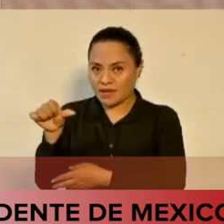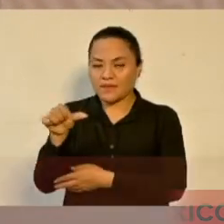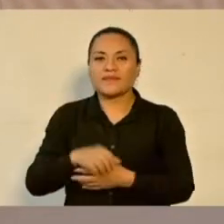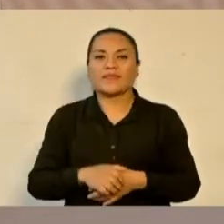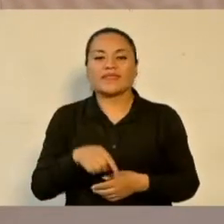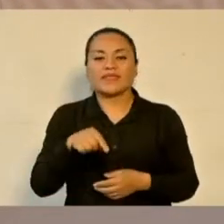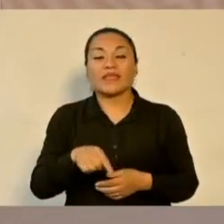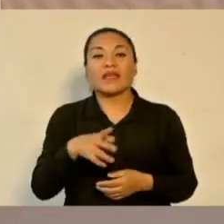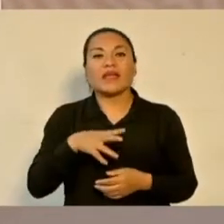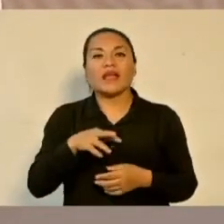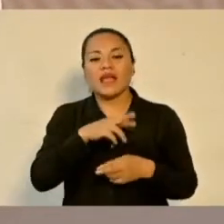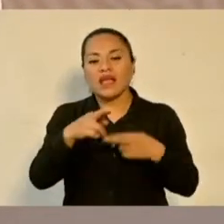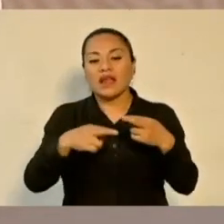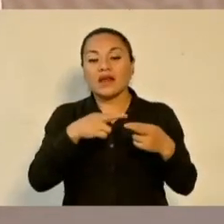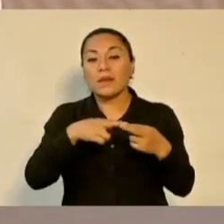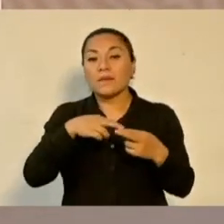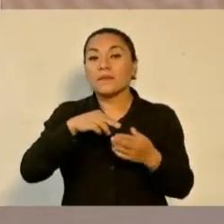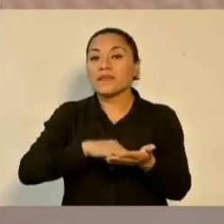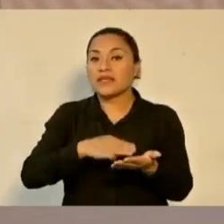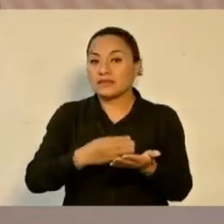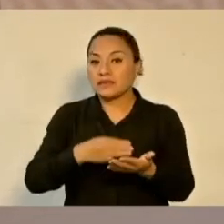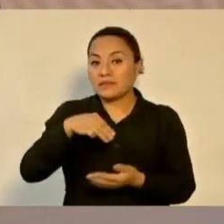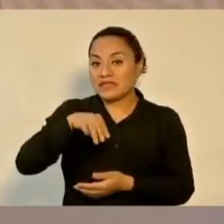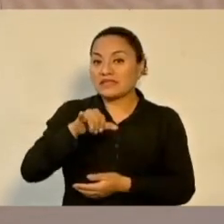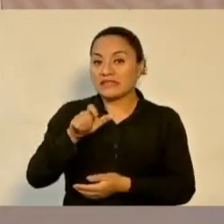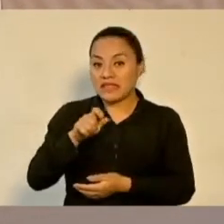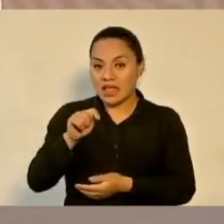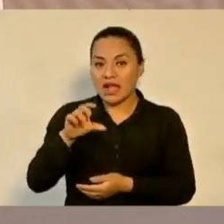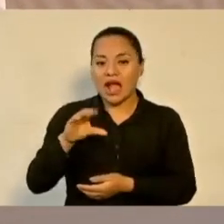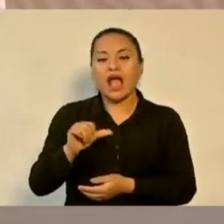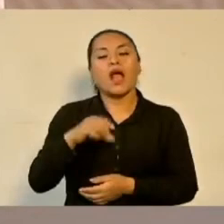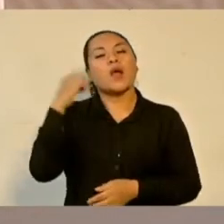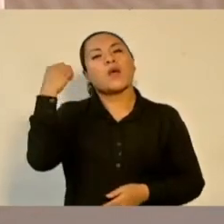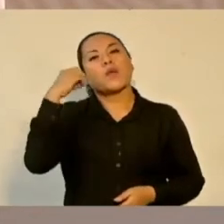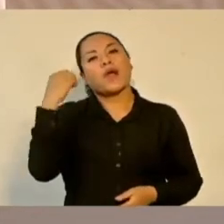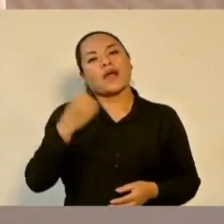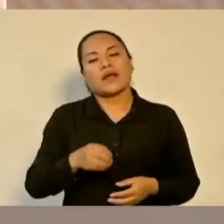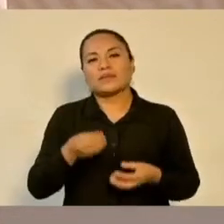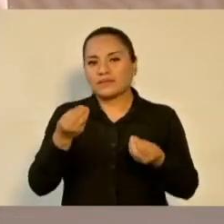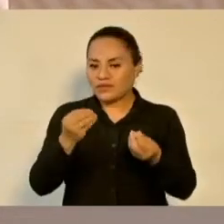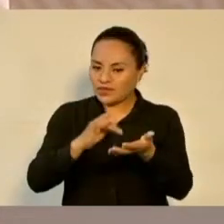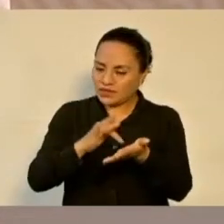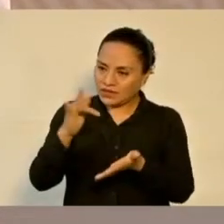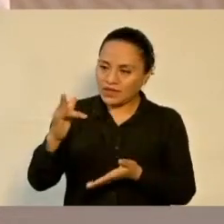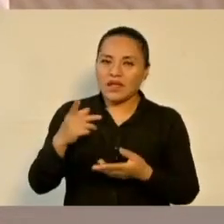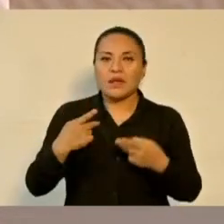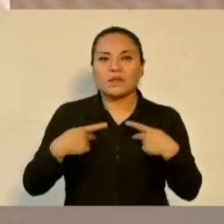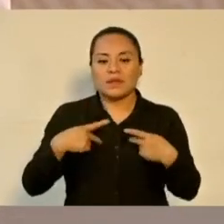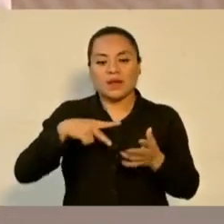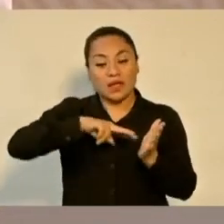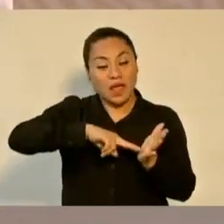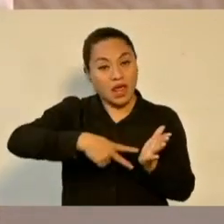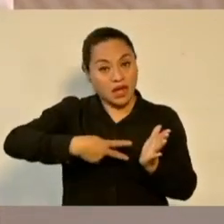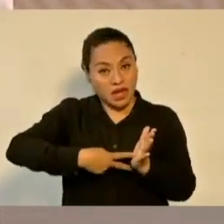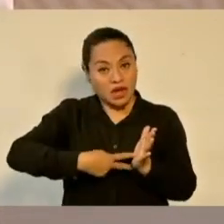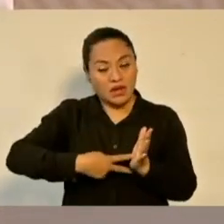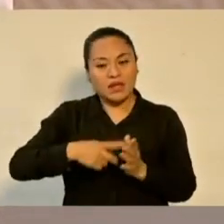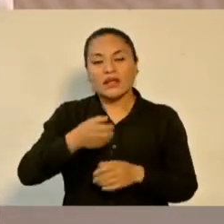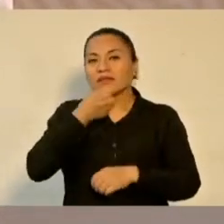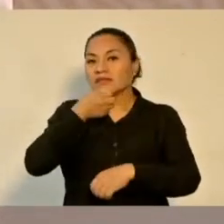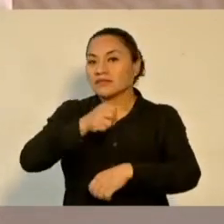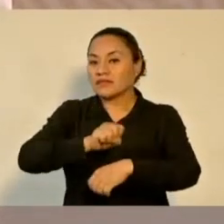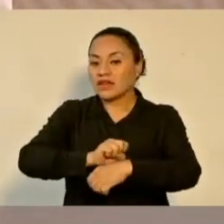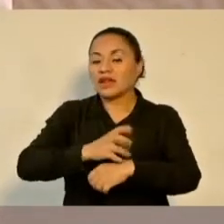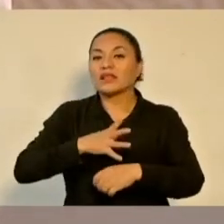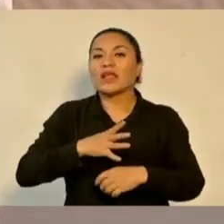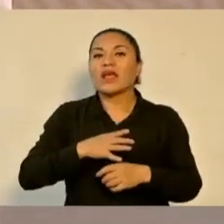de la región mixteca de Oaxaca. Muchas gracias a los ingenieros de la Secretaría de